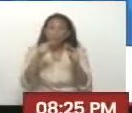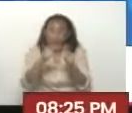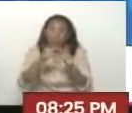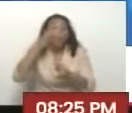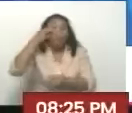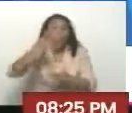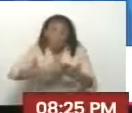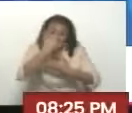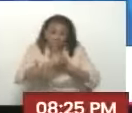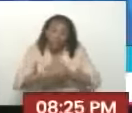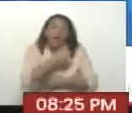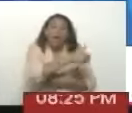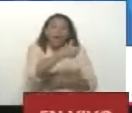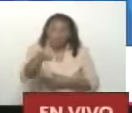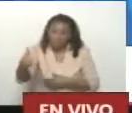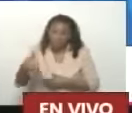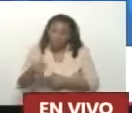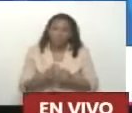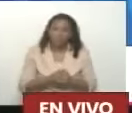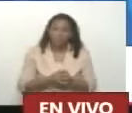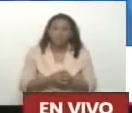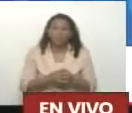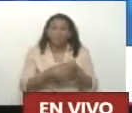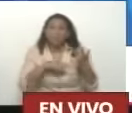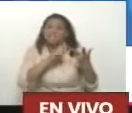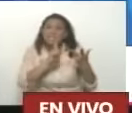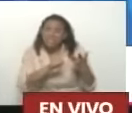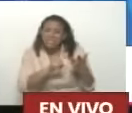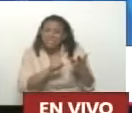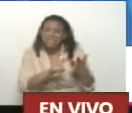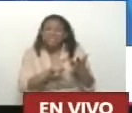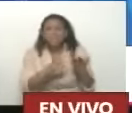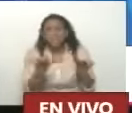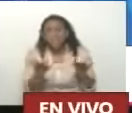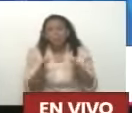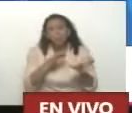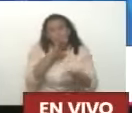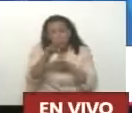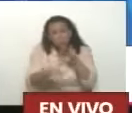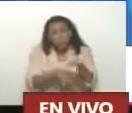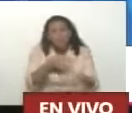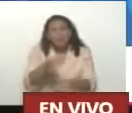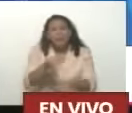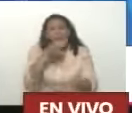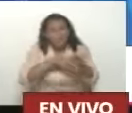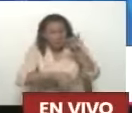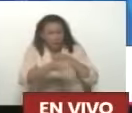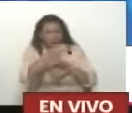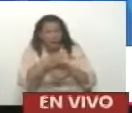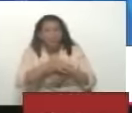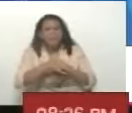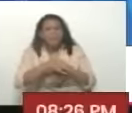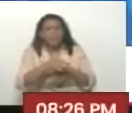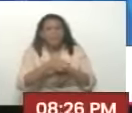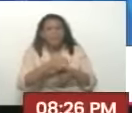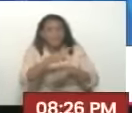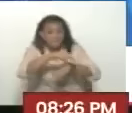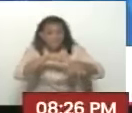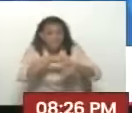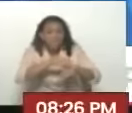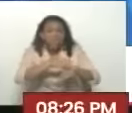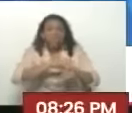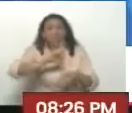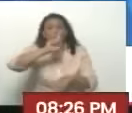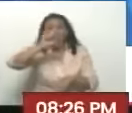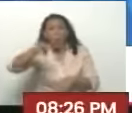Sus proyectos Y Como bien Nos decía Nuestro Ministro Gouy